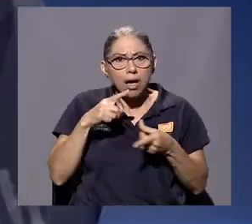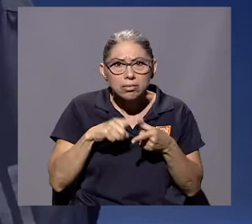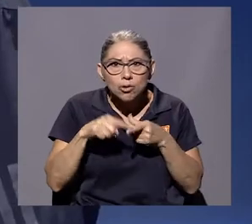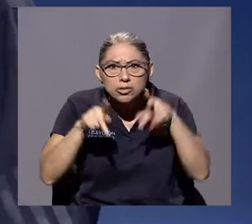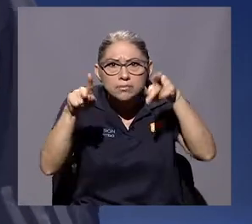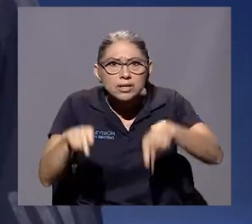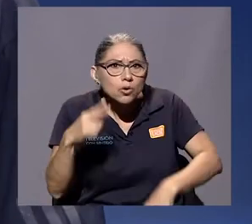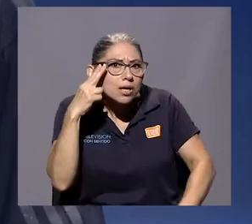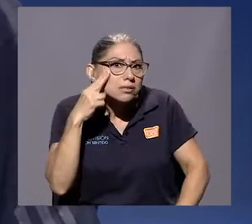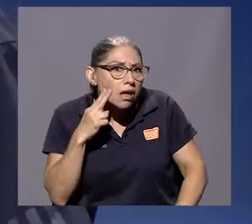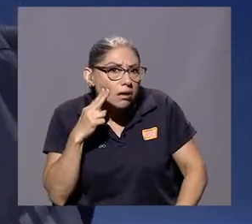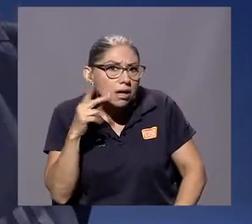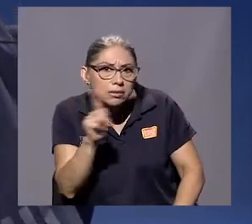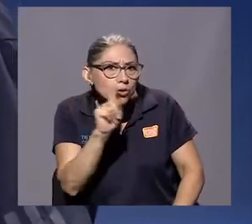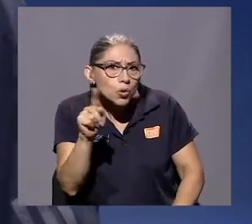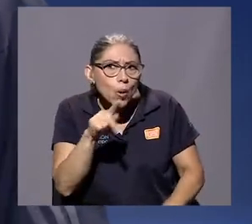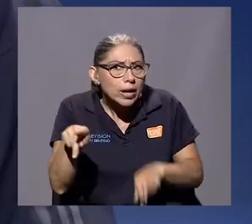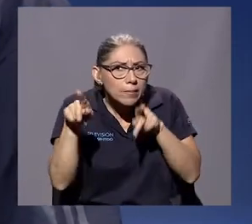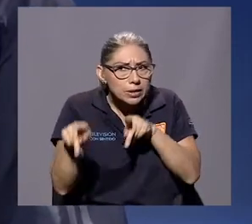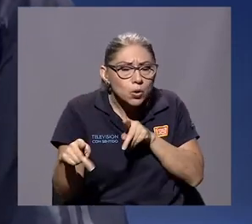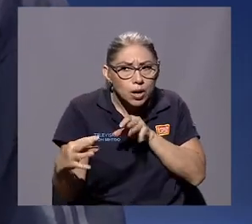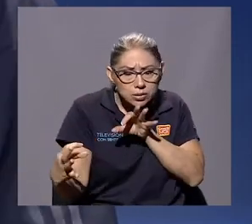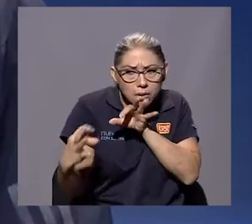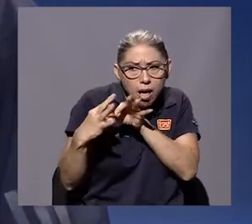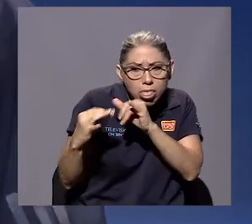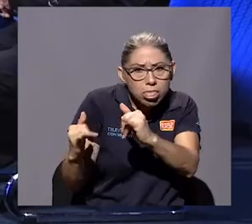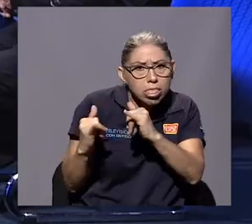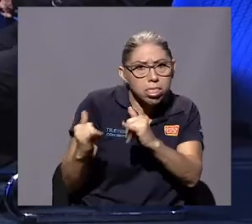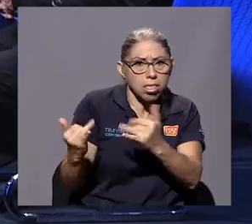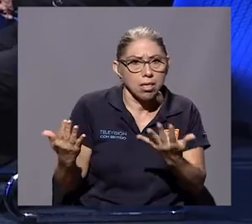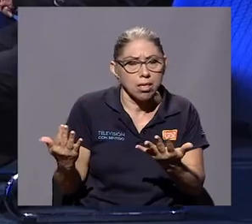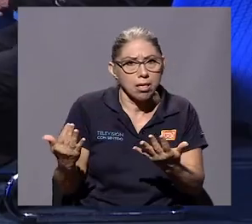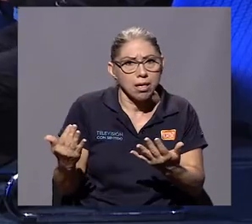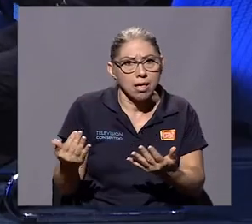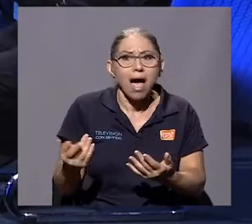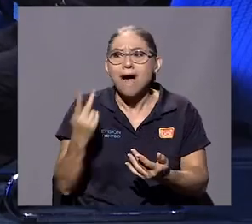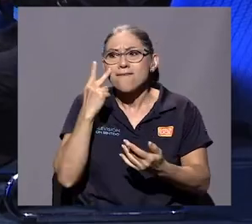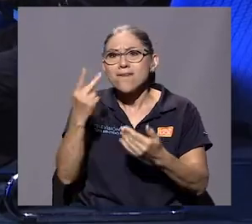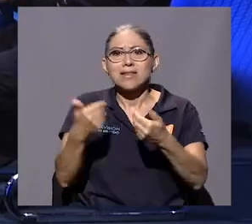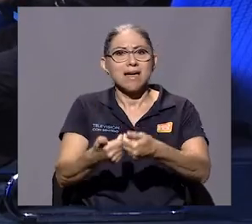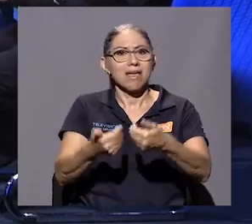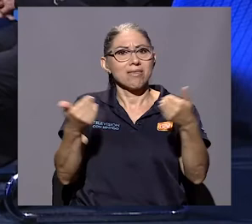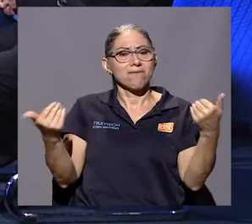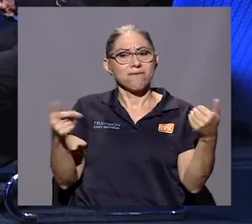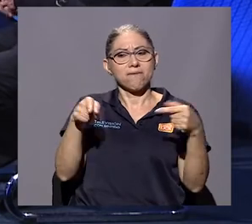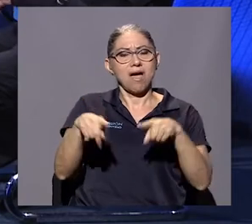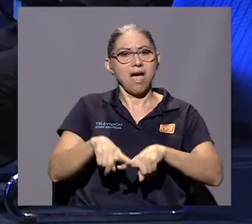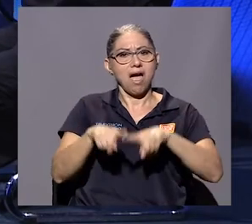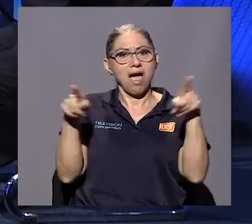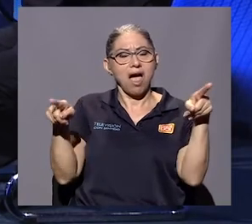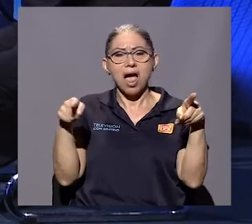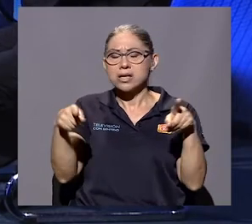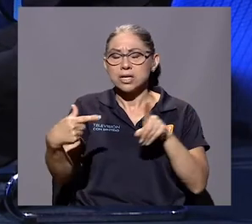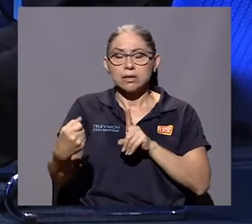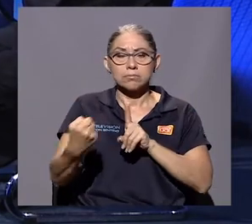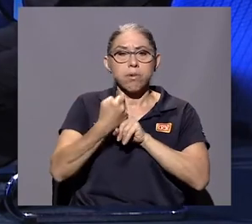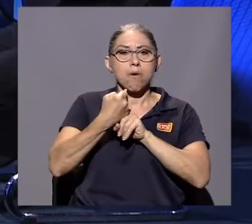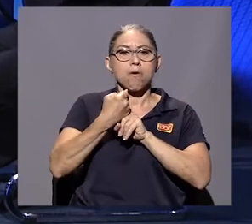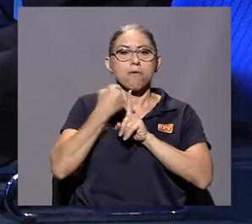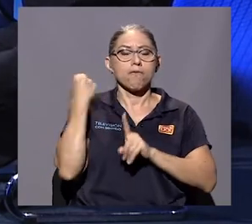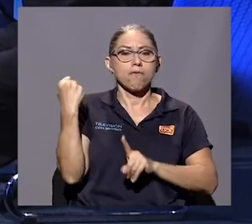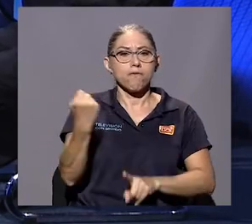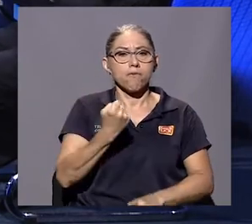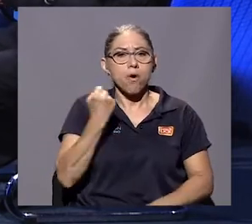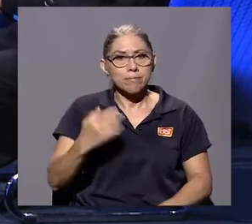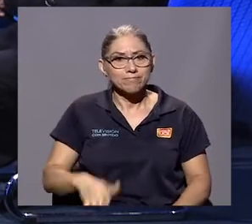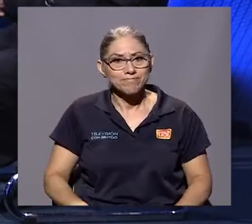negros no eran prójimo. ¿Verdad? Ese tipo de cosas a mí me impactaron muchísimo. Y bueno, y muchas otras cosas